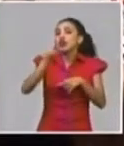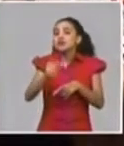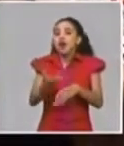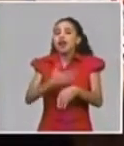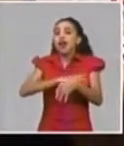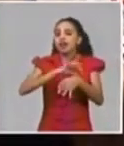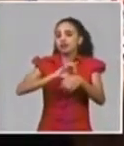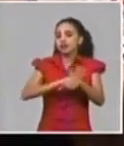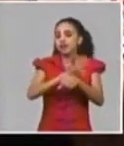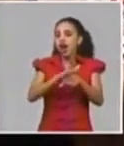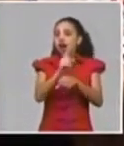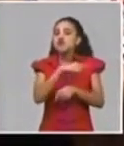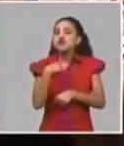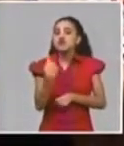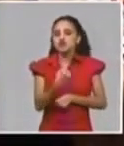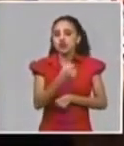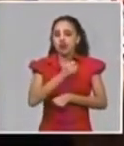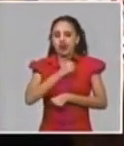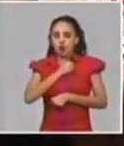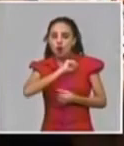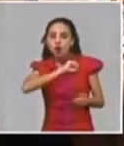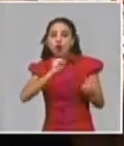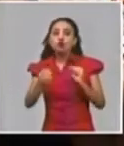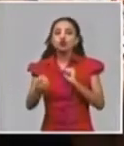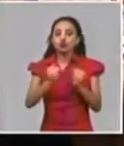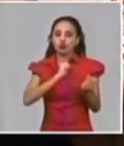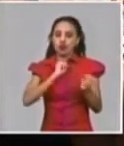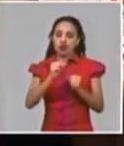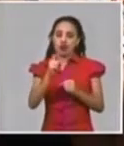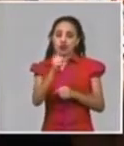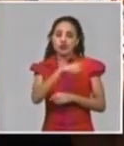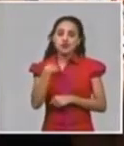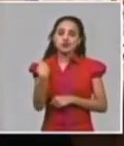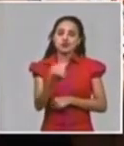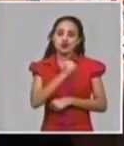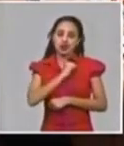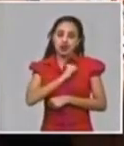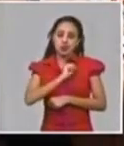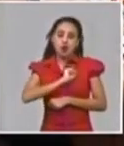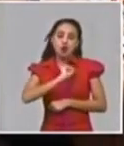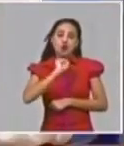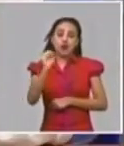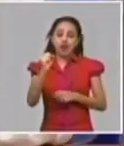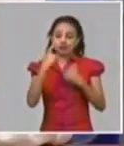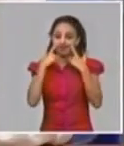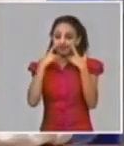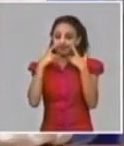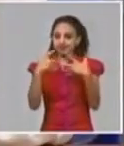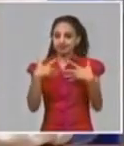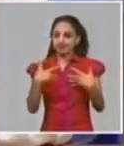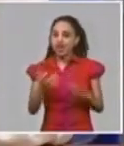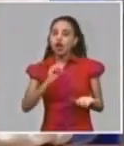enfermedad que va a estar en el tiempo en nuestro país lo que tenemos que lograr ahora de manera importante su control una el tiempo Gracias.